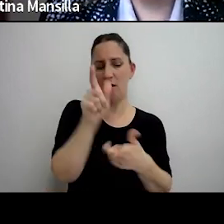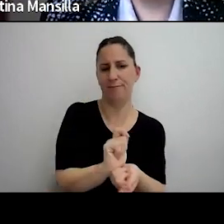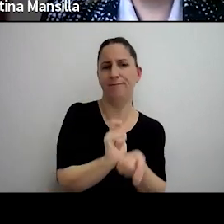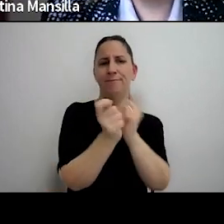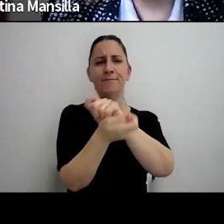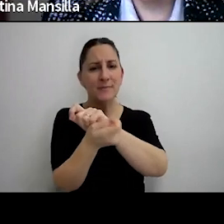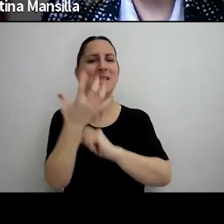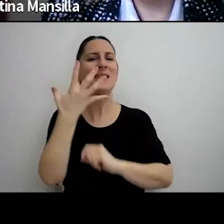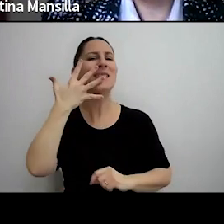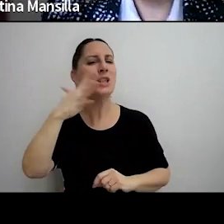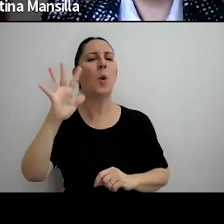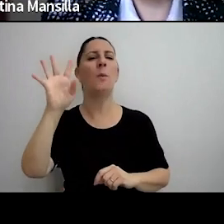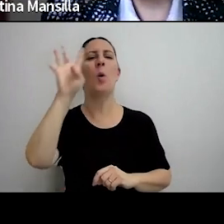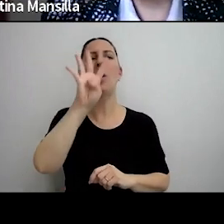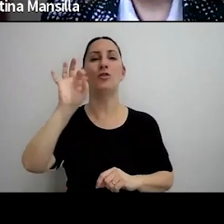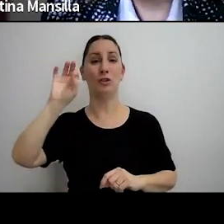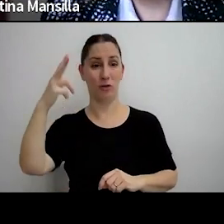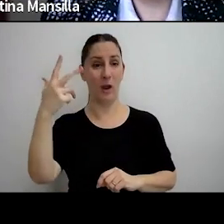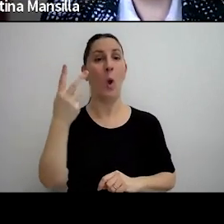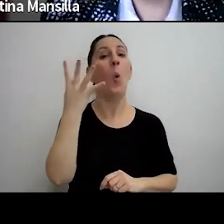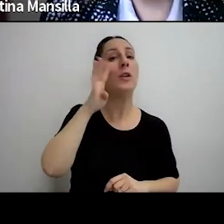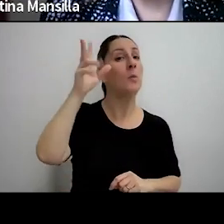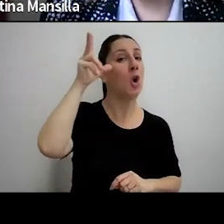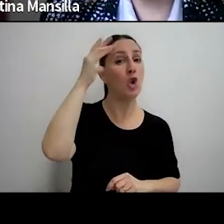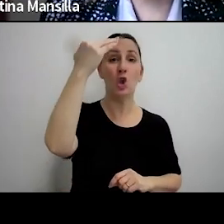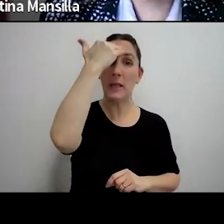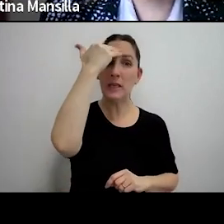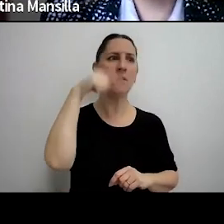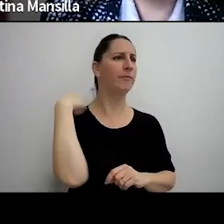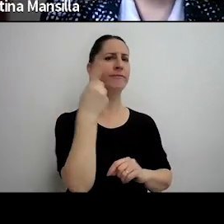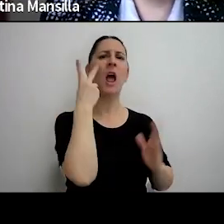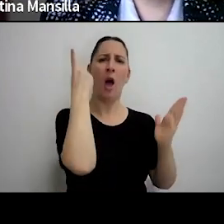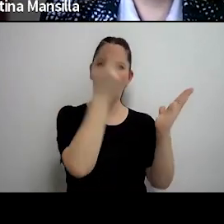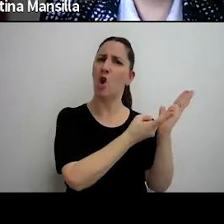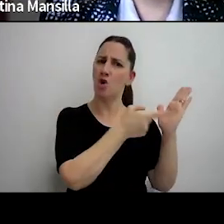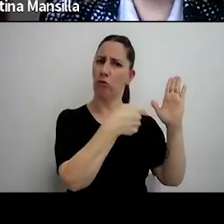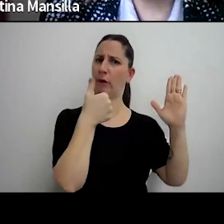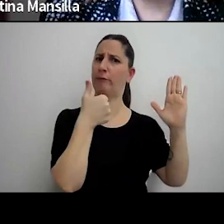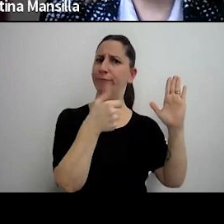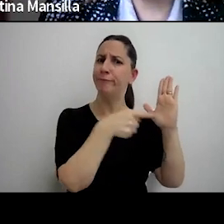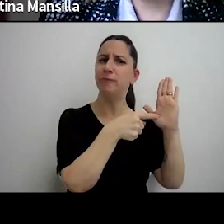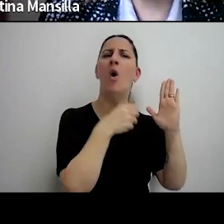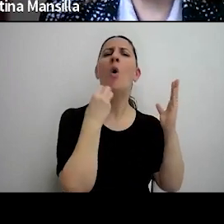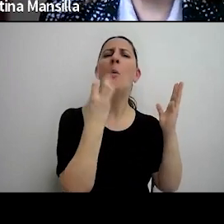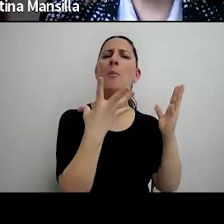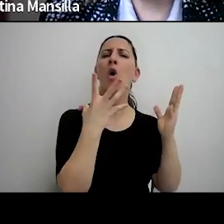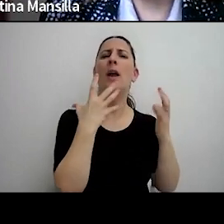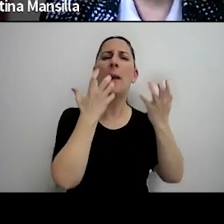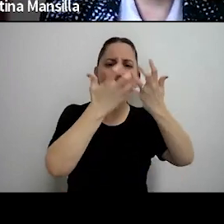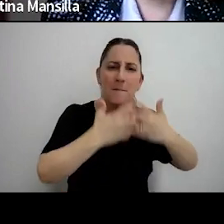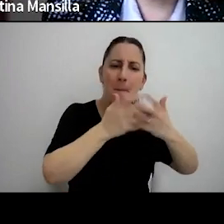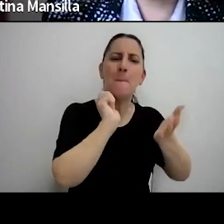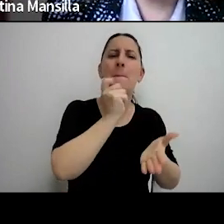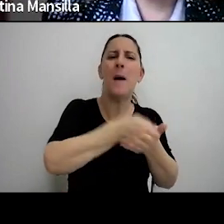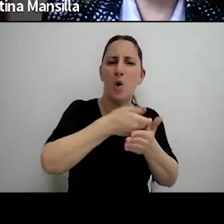la 5.403, la 4.815 es reconocida por todos porque se aplica como pago a cuenta,